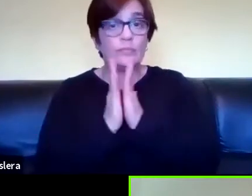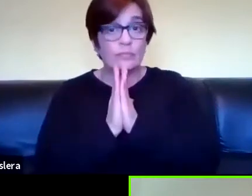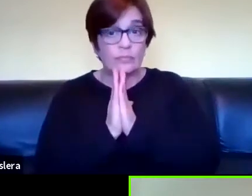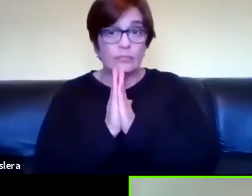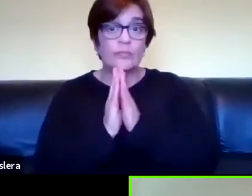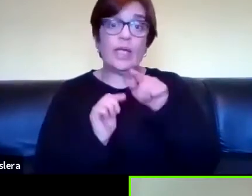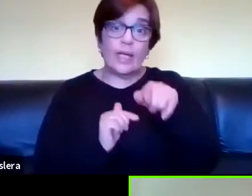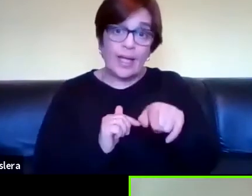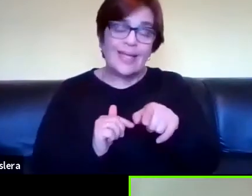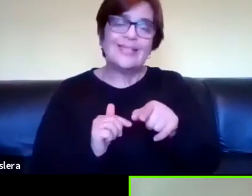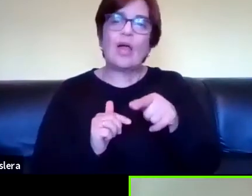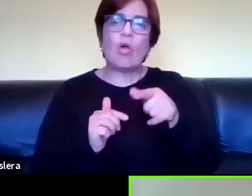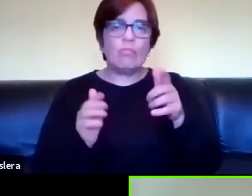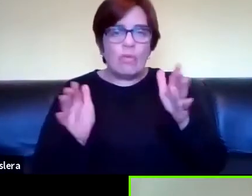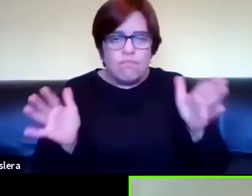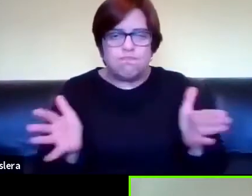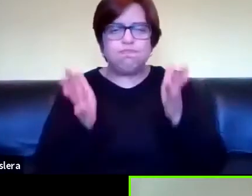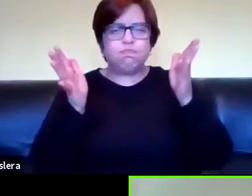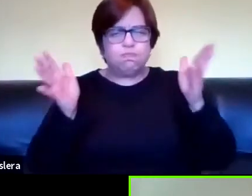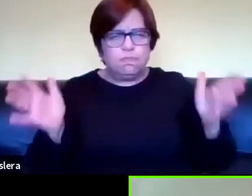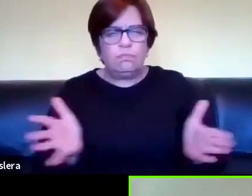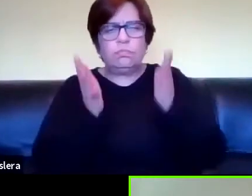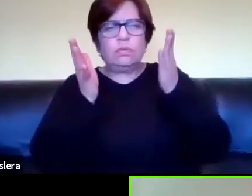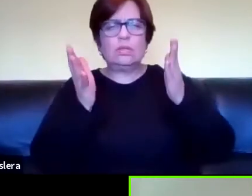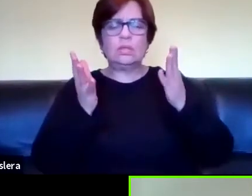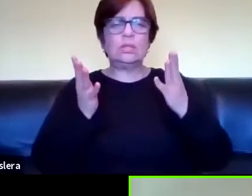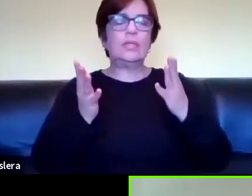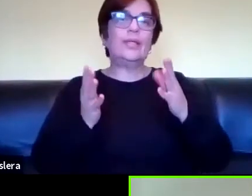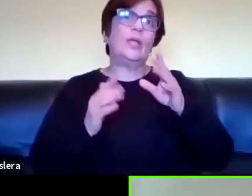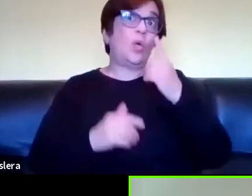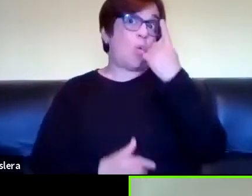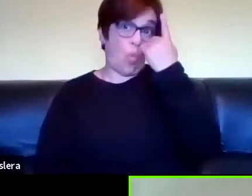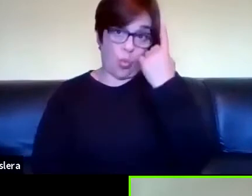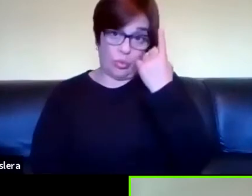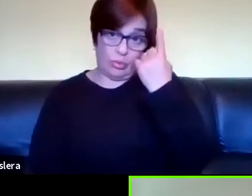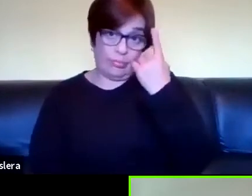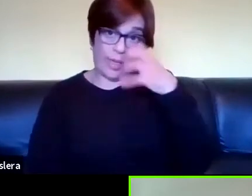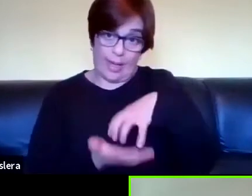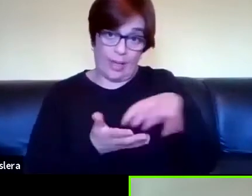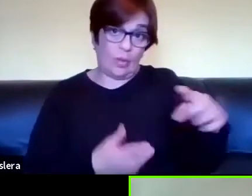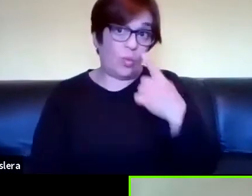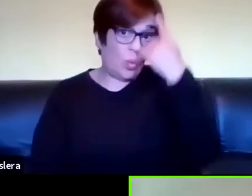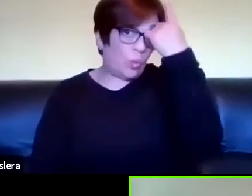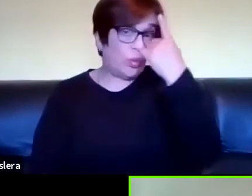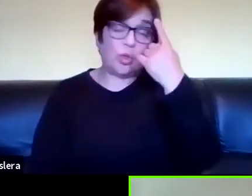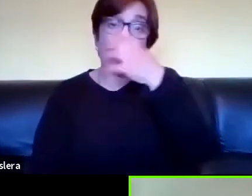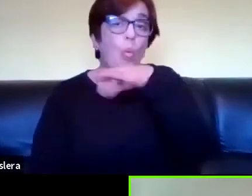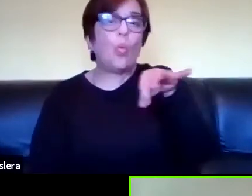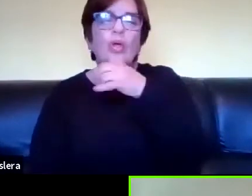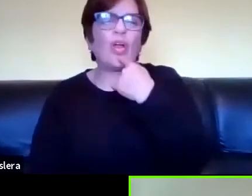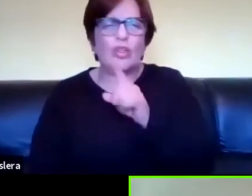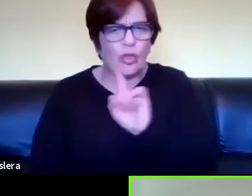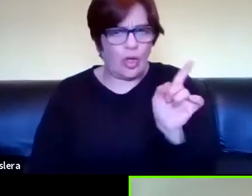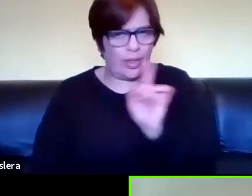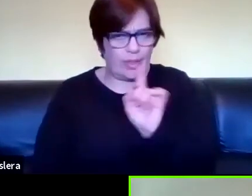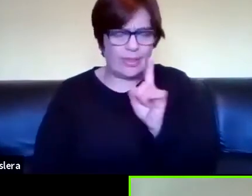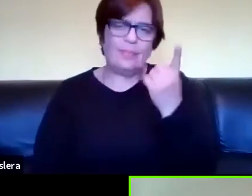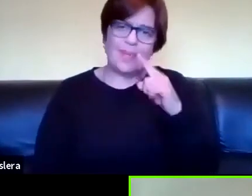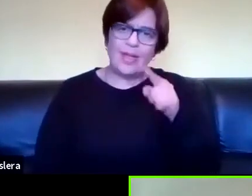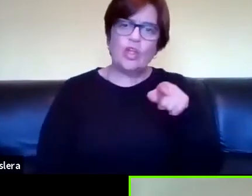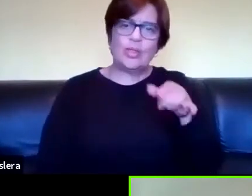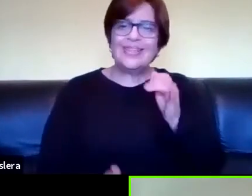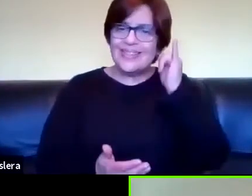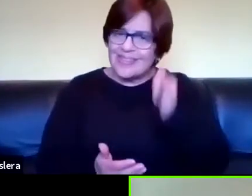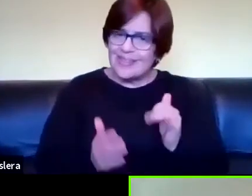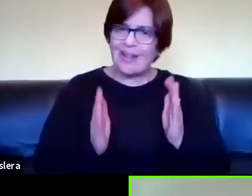la que ha tenido como el motor este uno uno de los aspectos no digo que sea solo la religión pero la religión ha sido como